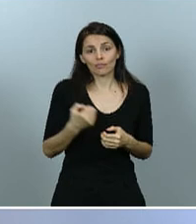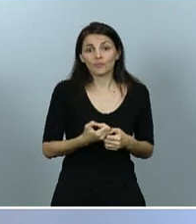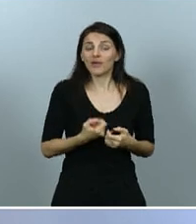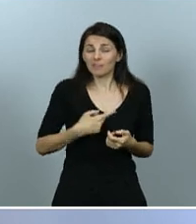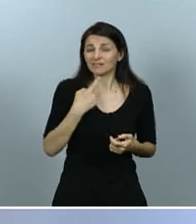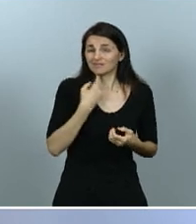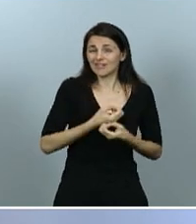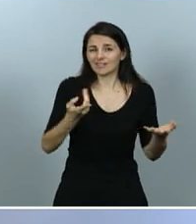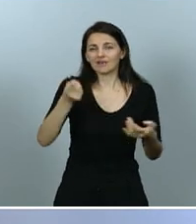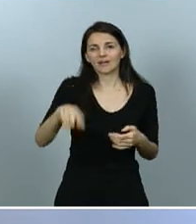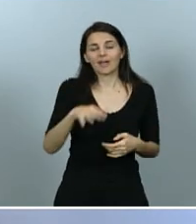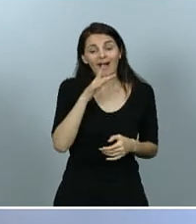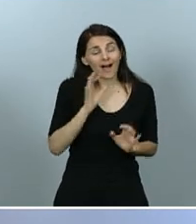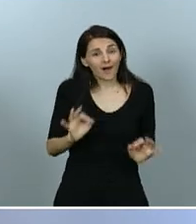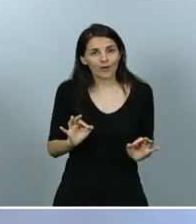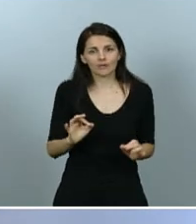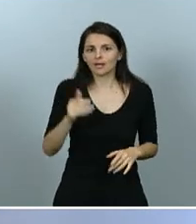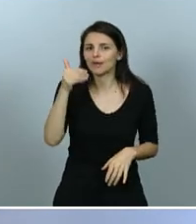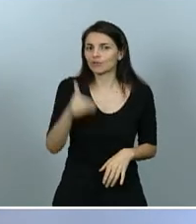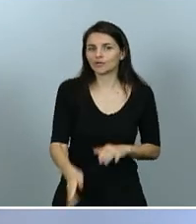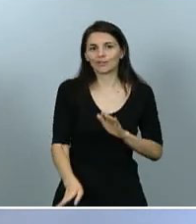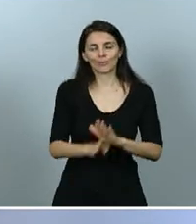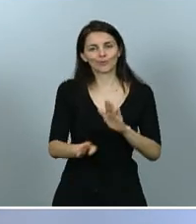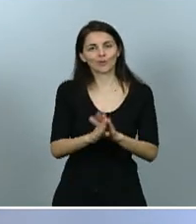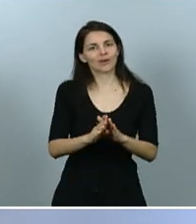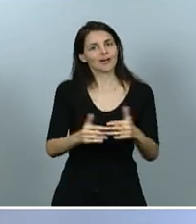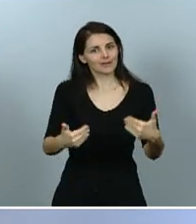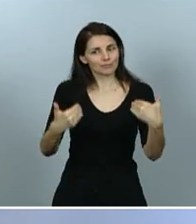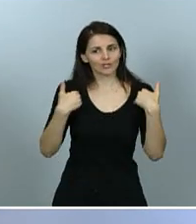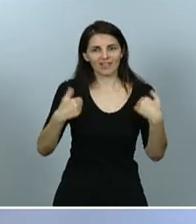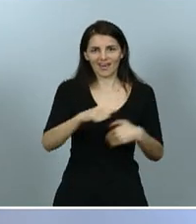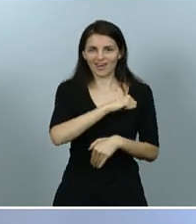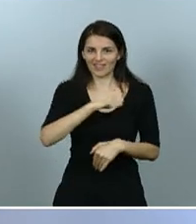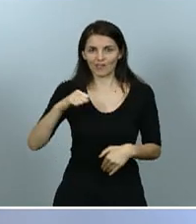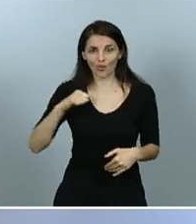manteniendo esa actitud de responsabilidad individual a la que tanto hemos apelado y que tan buen resultado ha dado.